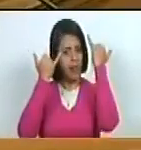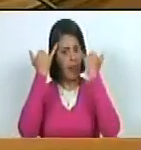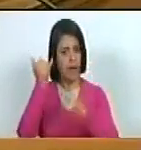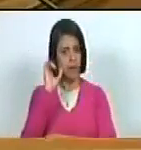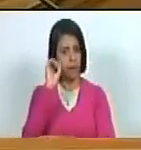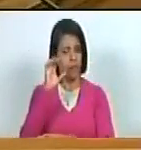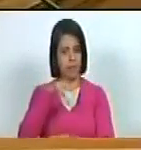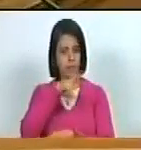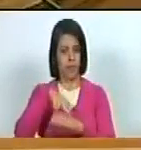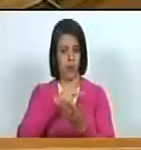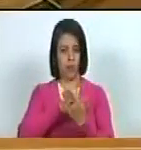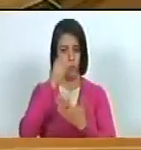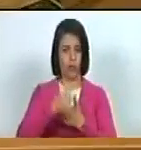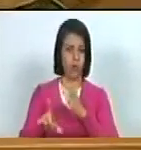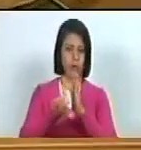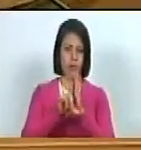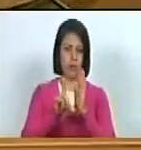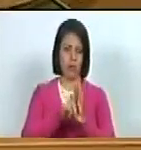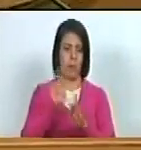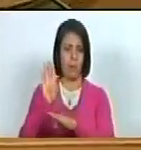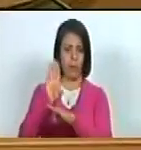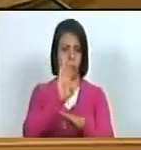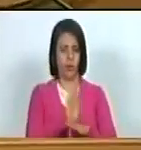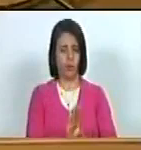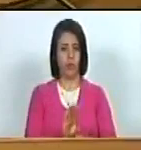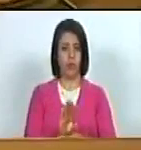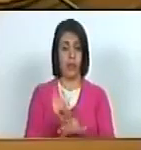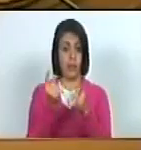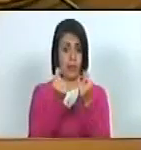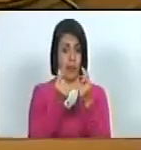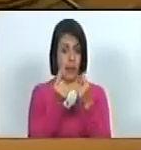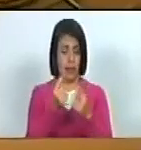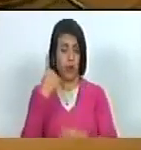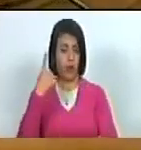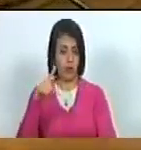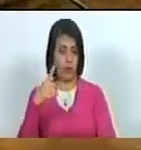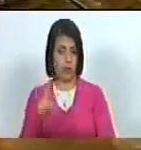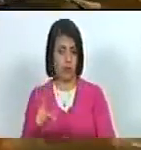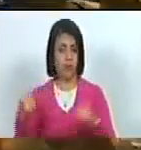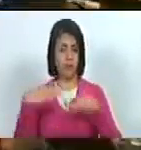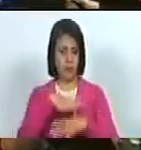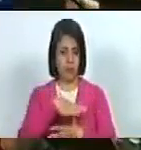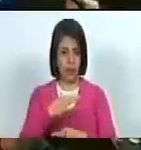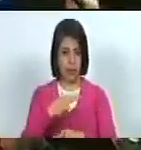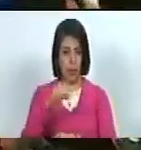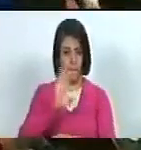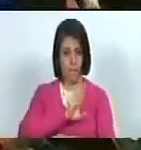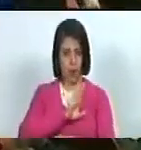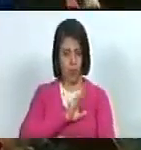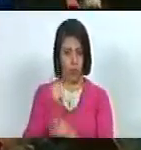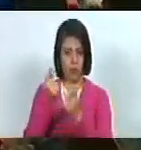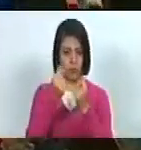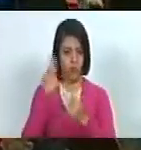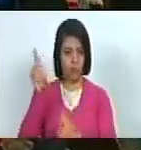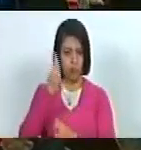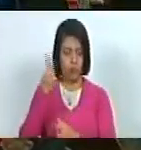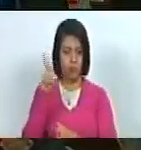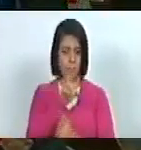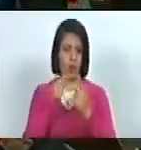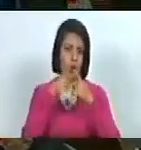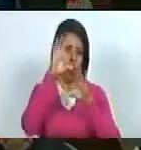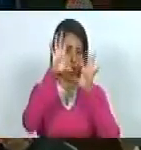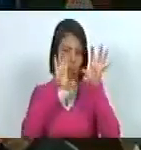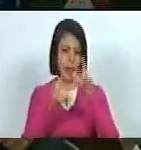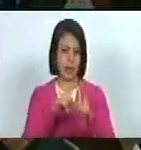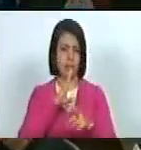parlamentaria el proyecto de ley para la protección de los activos, derechos e intereses de la República y sus entidades en el